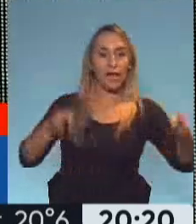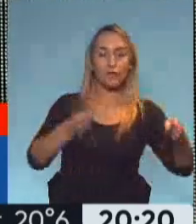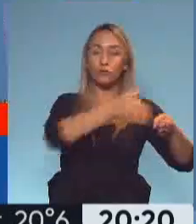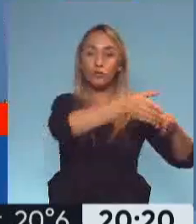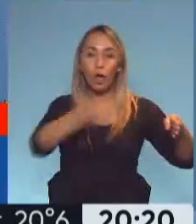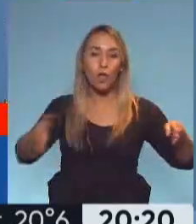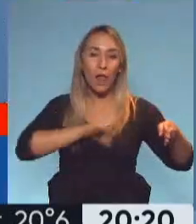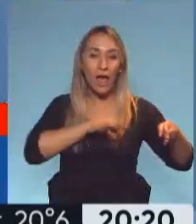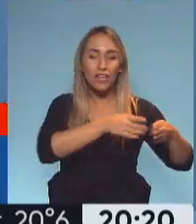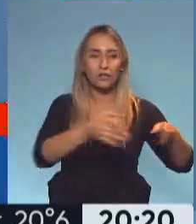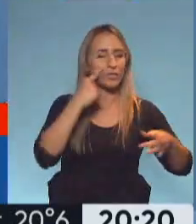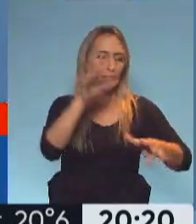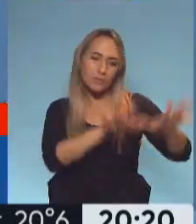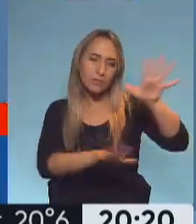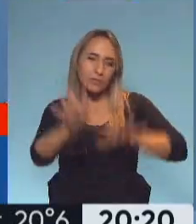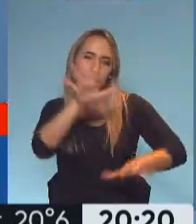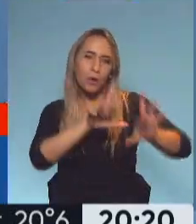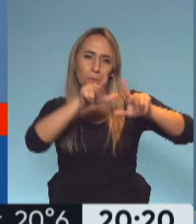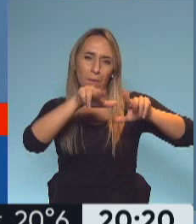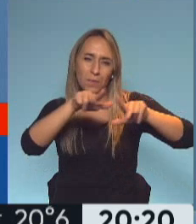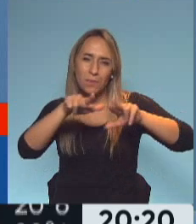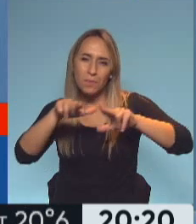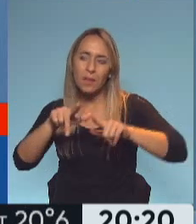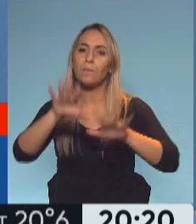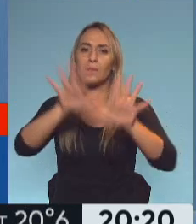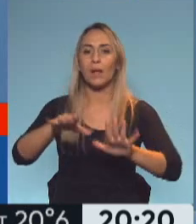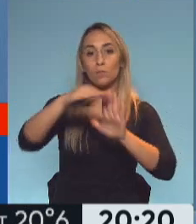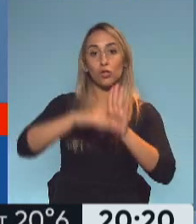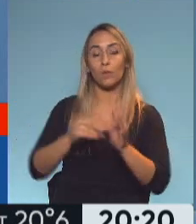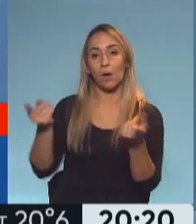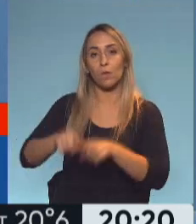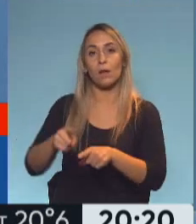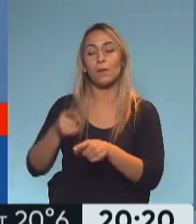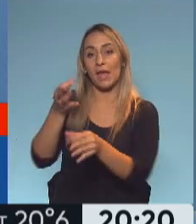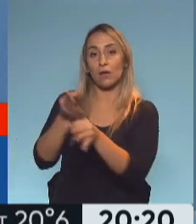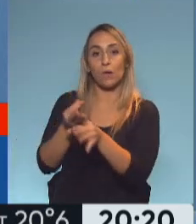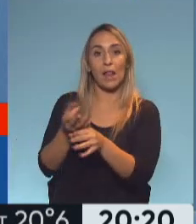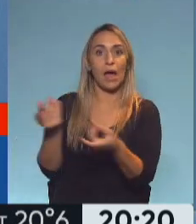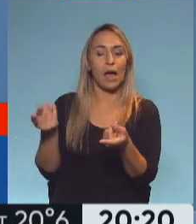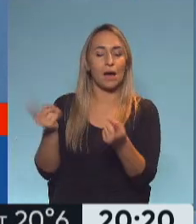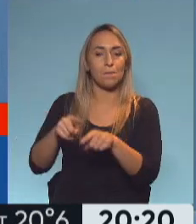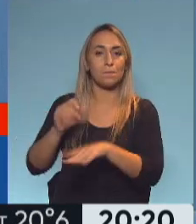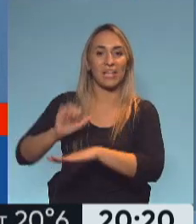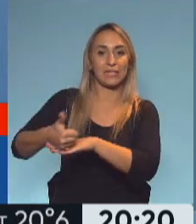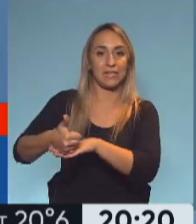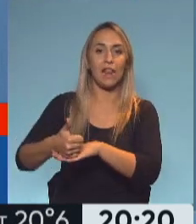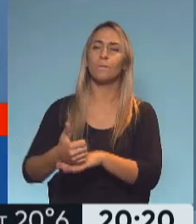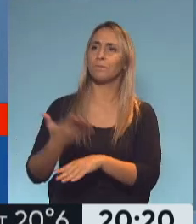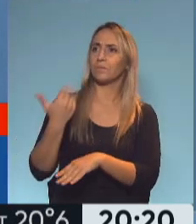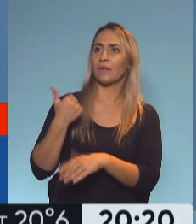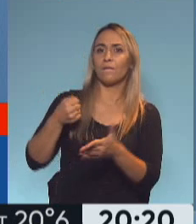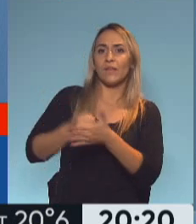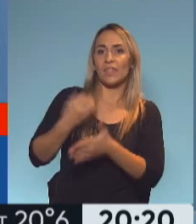Nosotros teníamos preparados ya los protocolos para la vuelta a la presencialidad en octubre del año pasado. A finales de noviembre del año